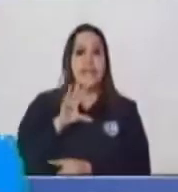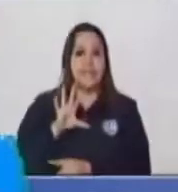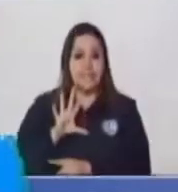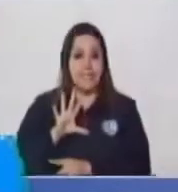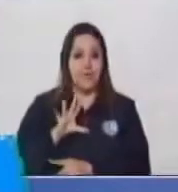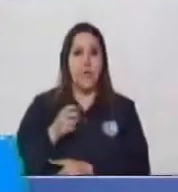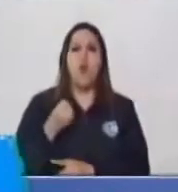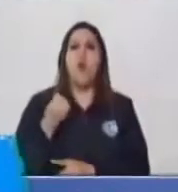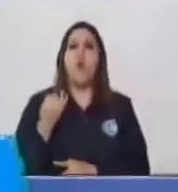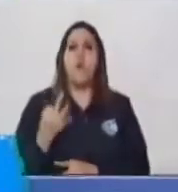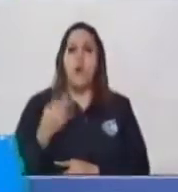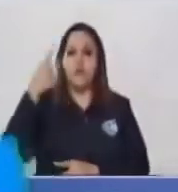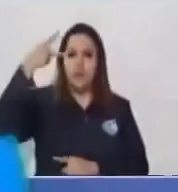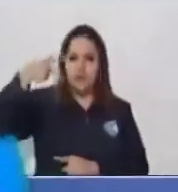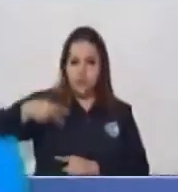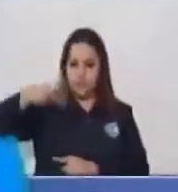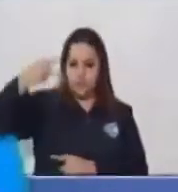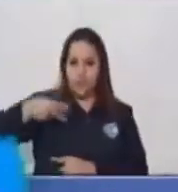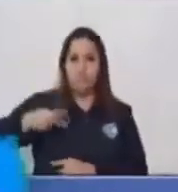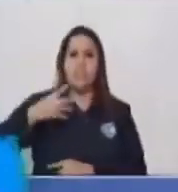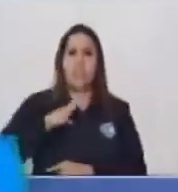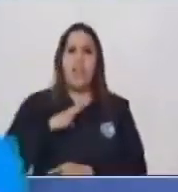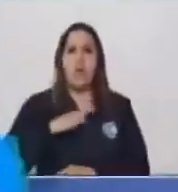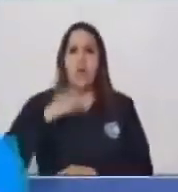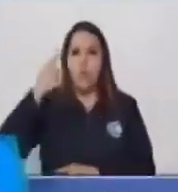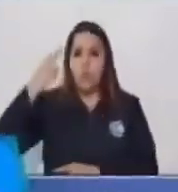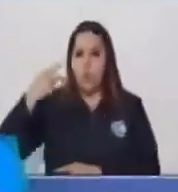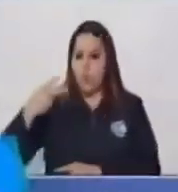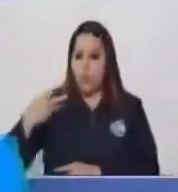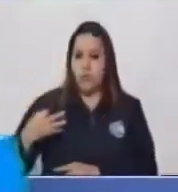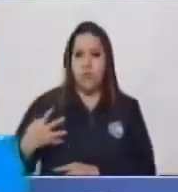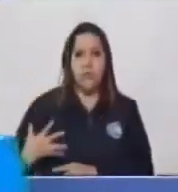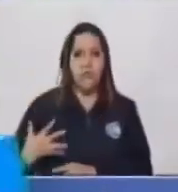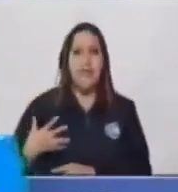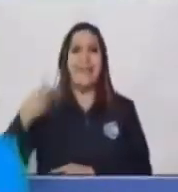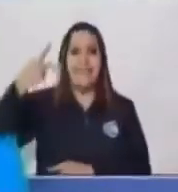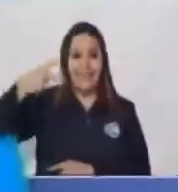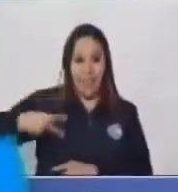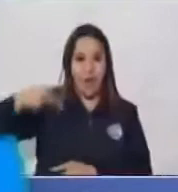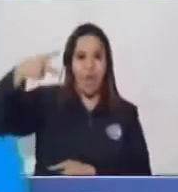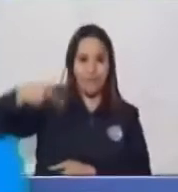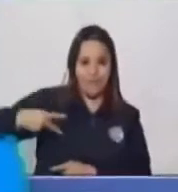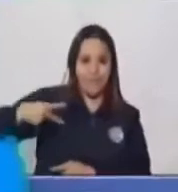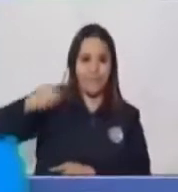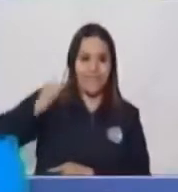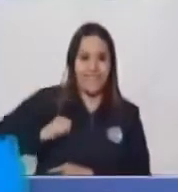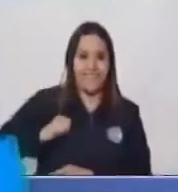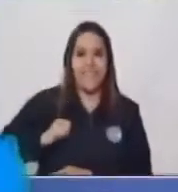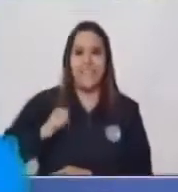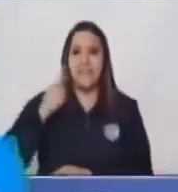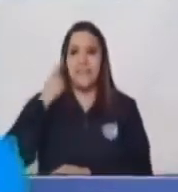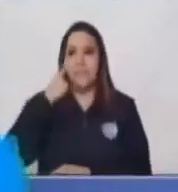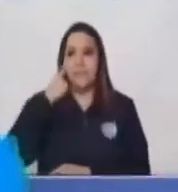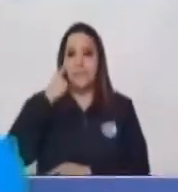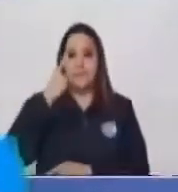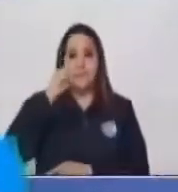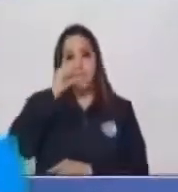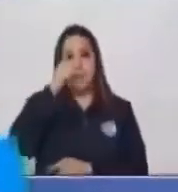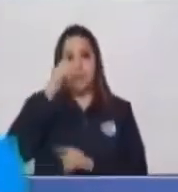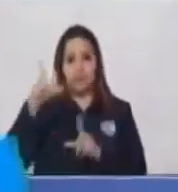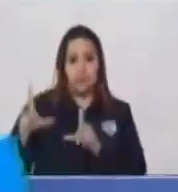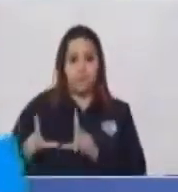tengo acá? Muy bien Estás muy atento Dos ¿Sí? Y acá ¿Cuántos tengo?